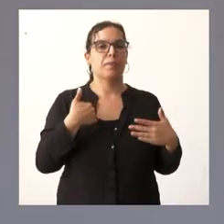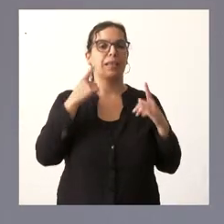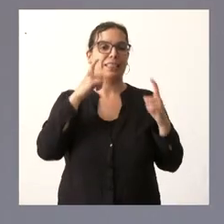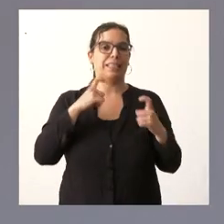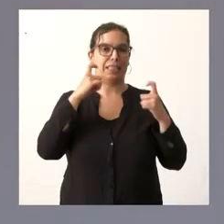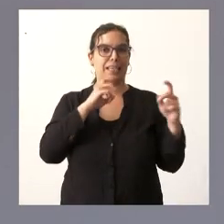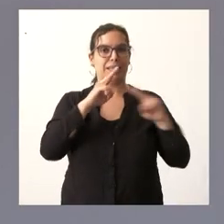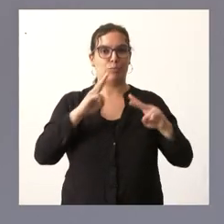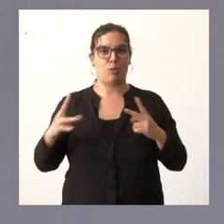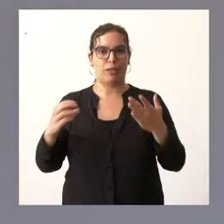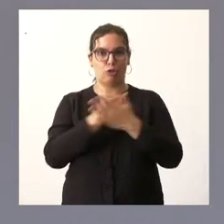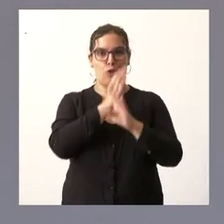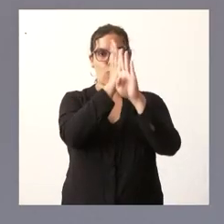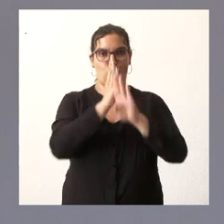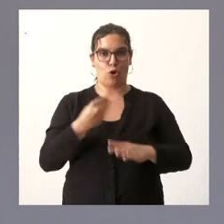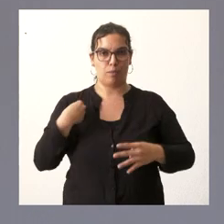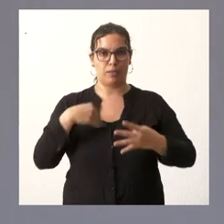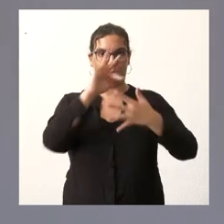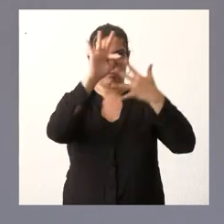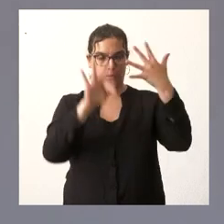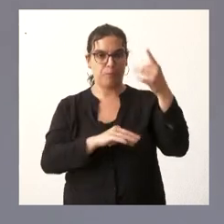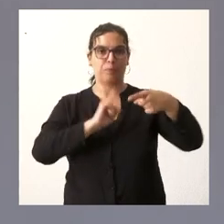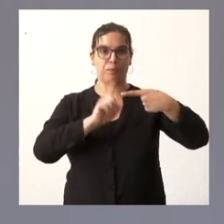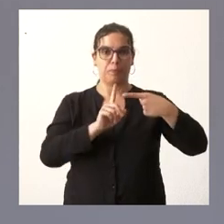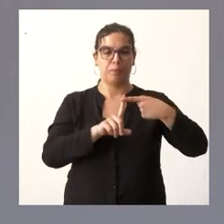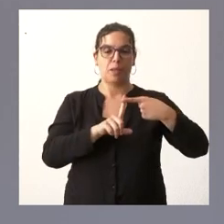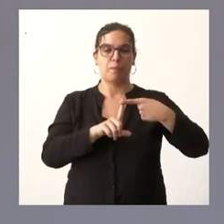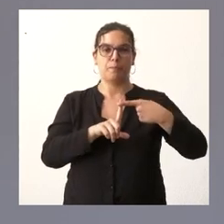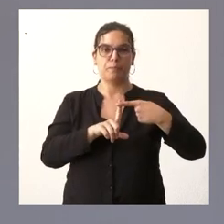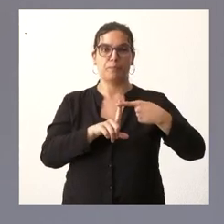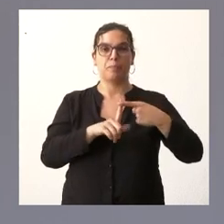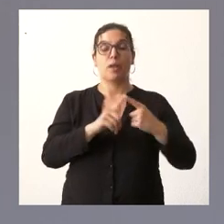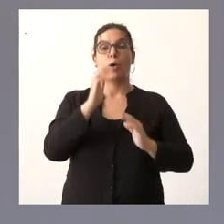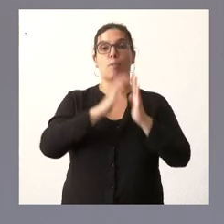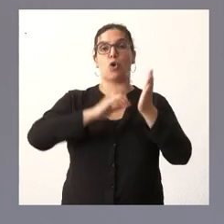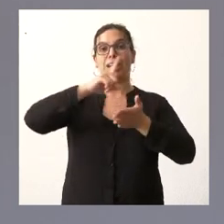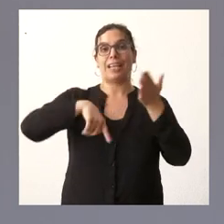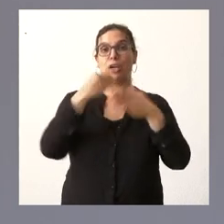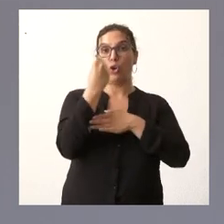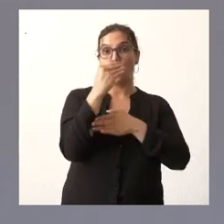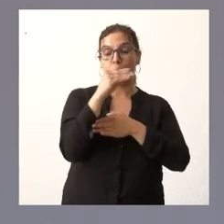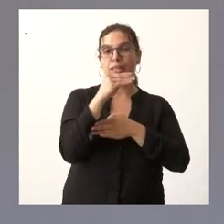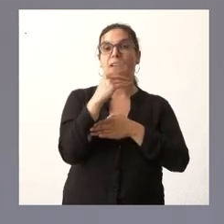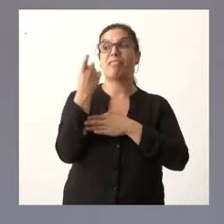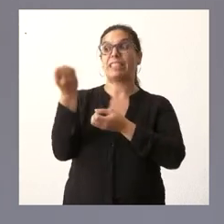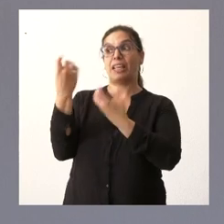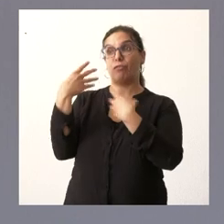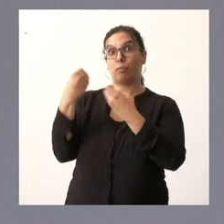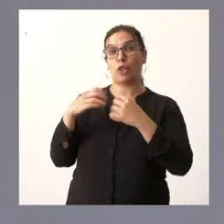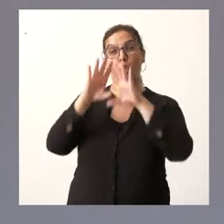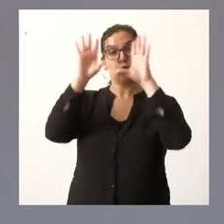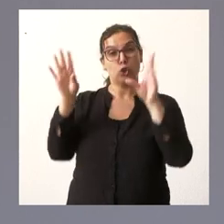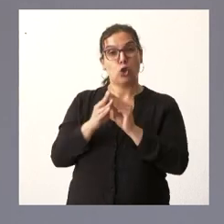contestar a todas ellas en el orden que las ha formulado en primer lugar el bono de alquiler joven en momento en que tengamos toda la información y los datos